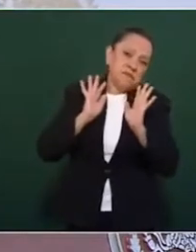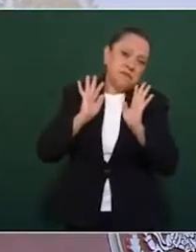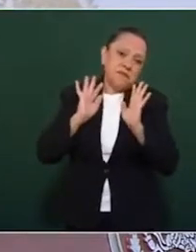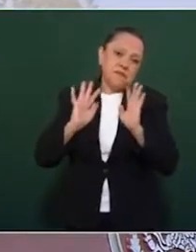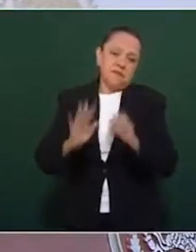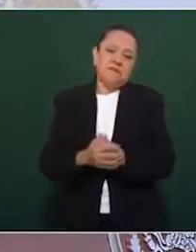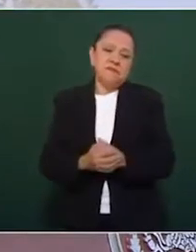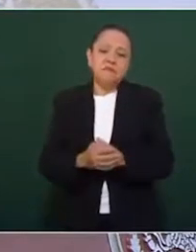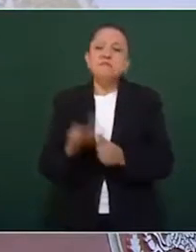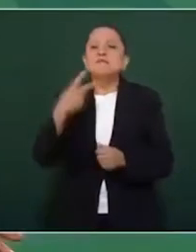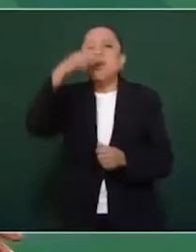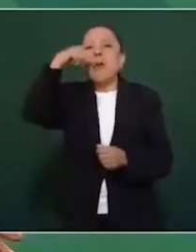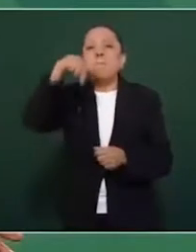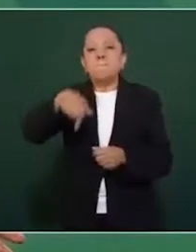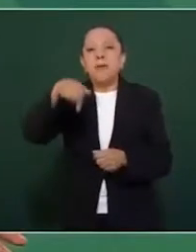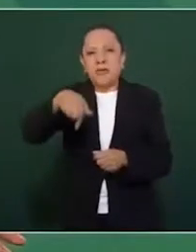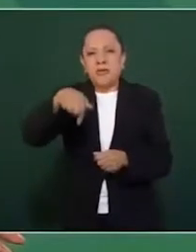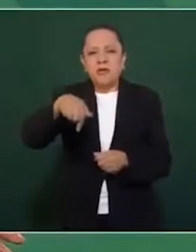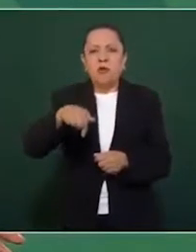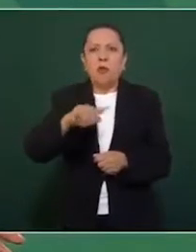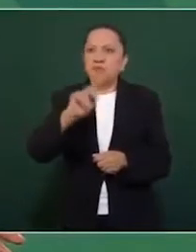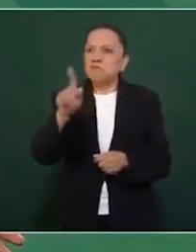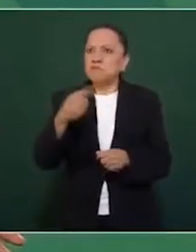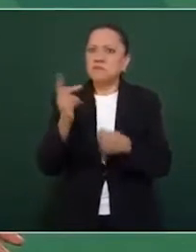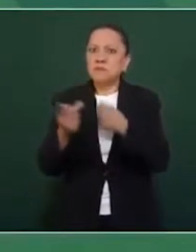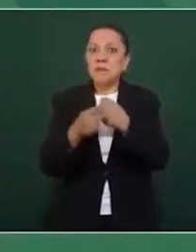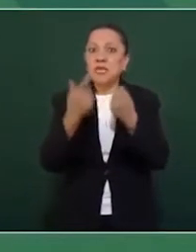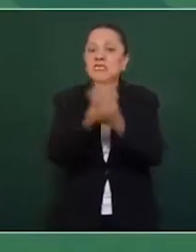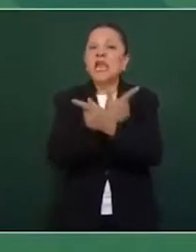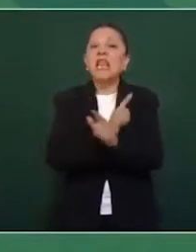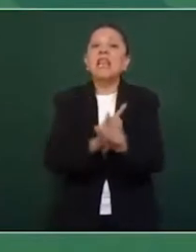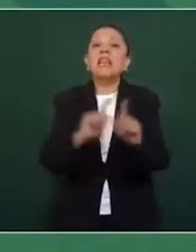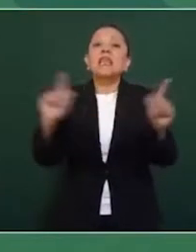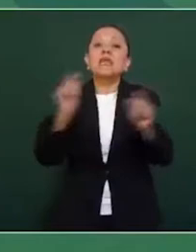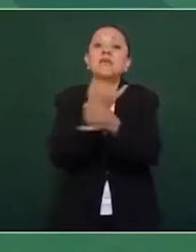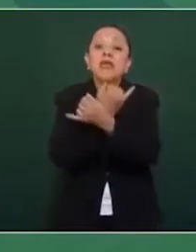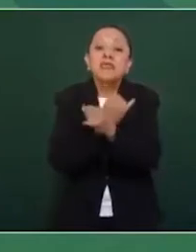México es un país libre, independiente, soberano.